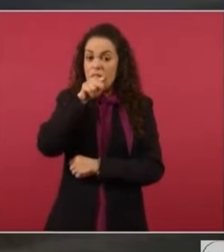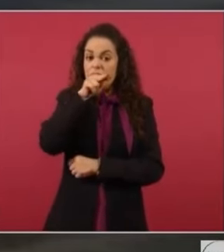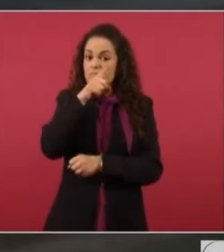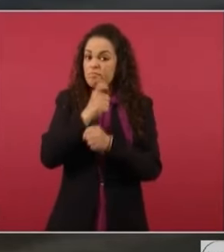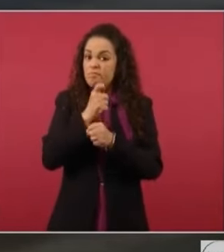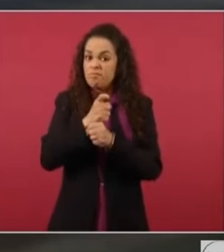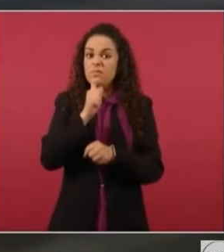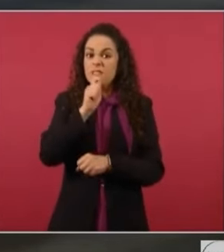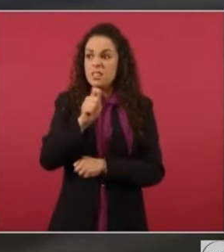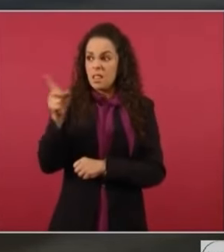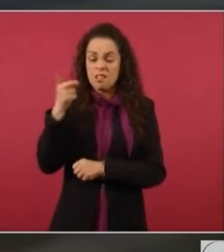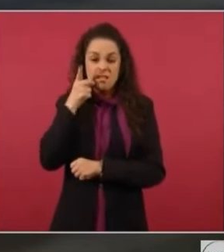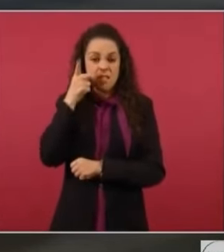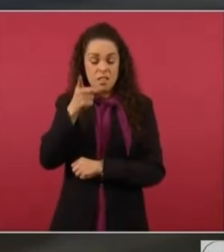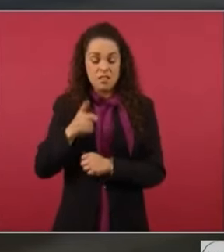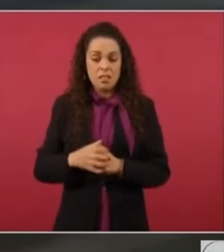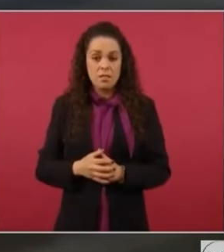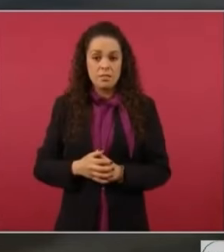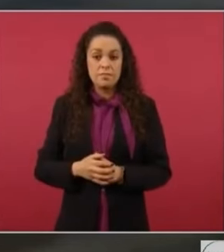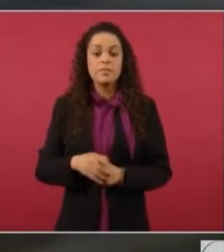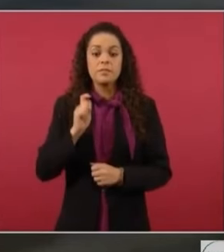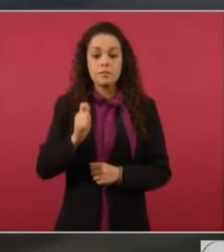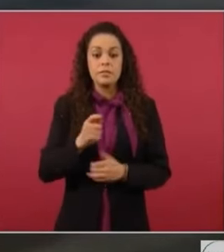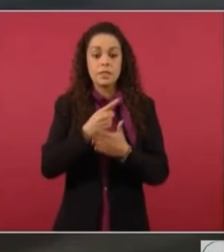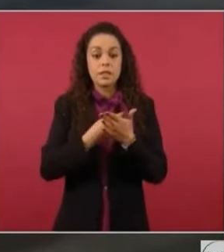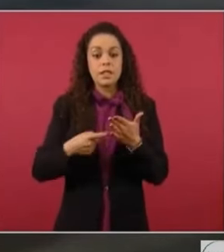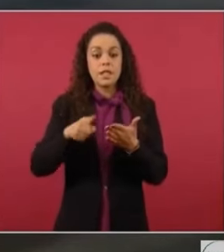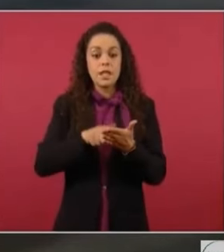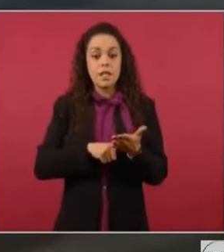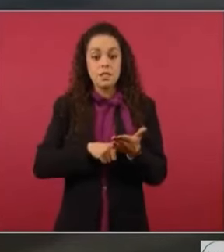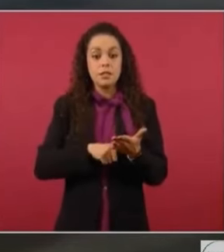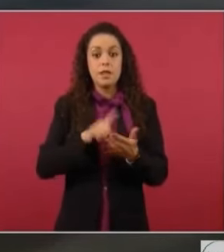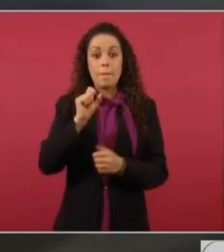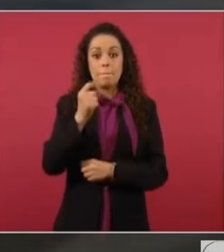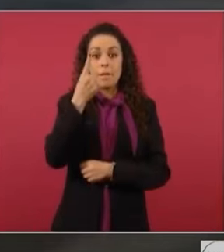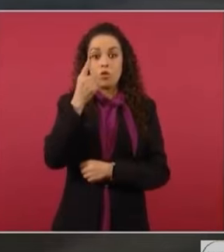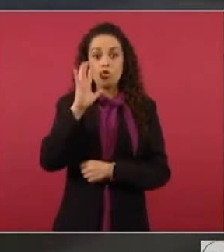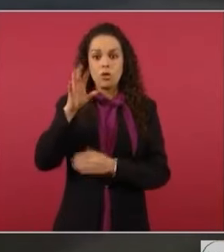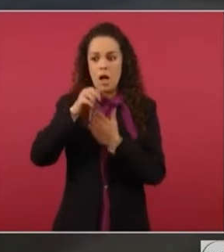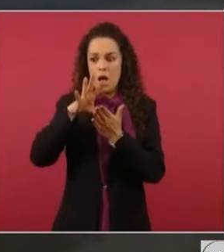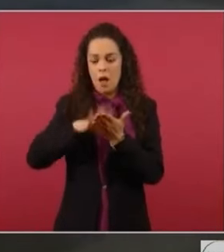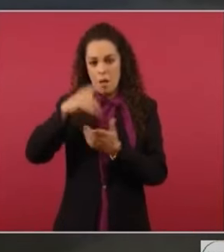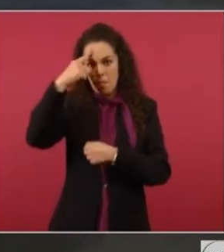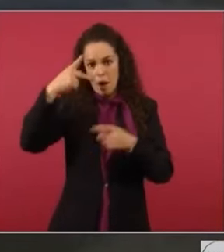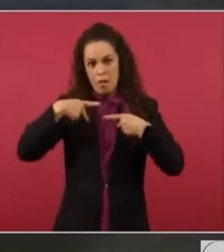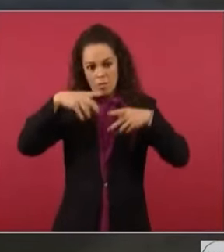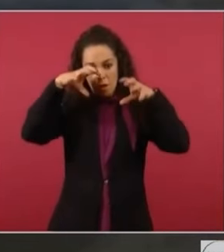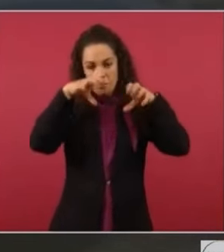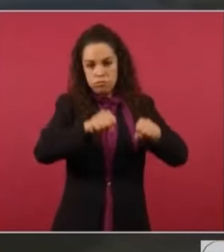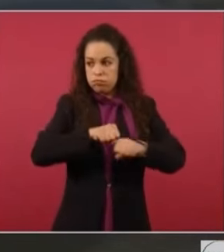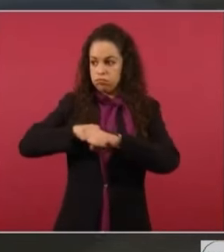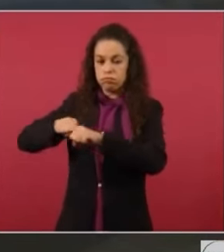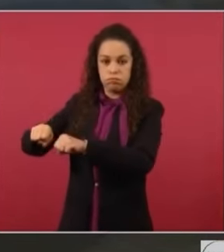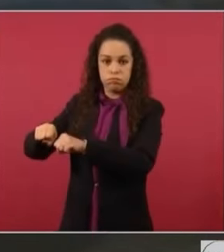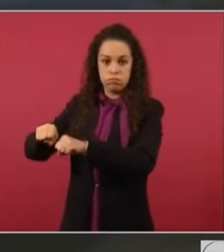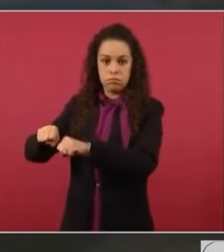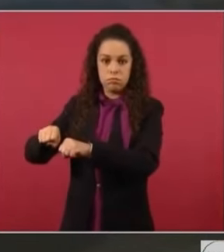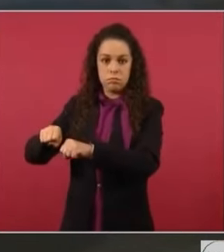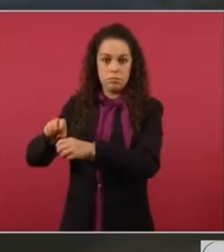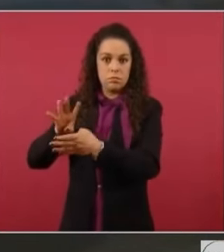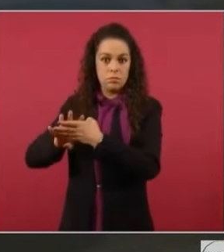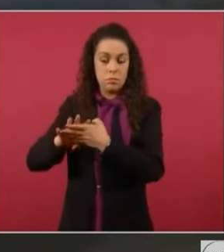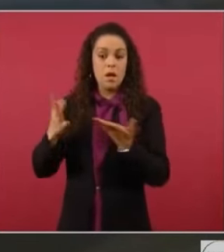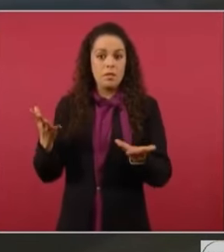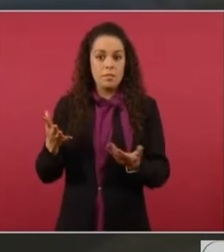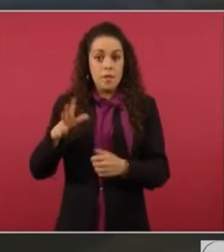manifestado es precisamente la cancelación de las 21 órdenes de aprehensión, sin embargo, consideran que se puede abrir la puerta a que si hay elementos, si se